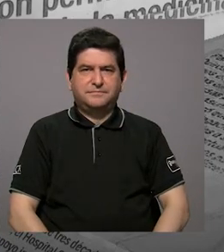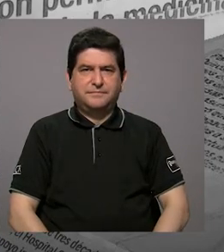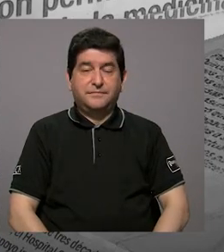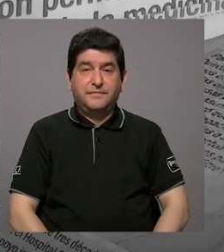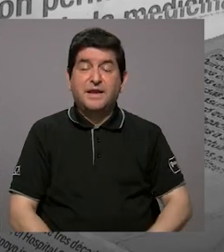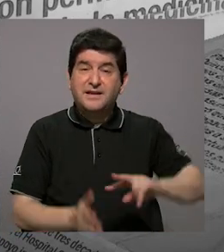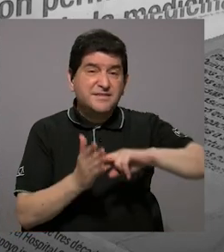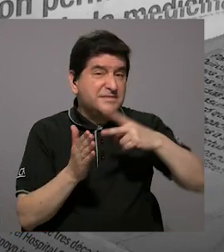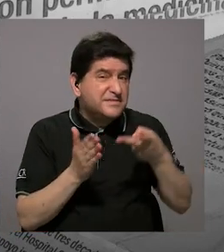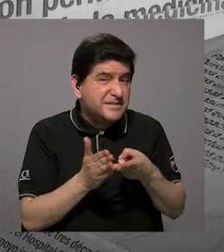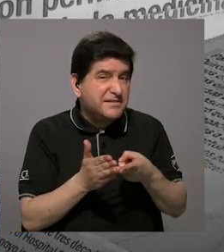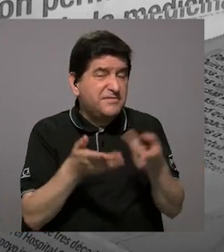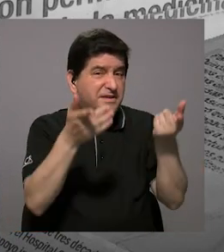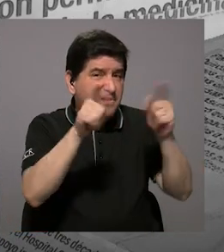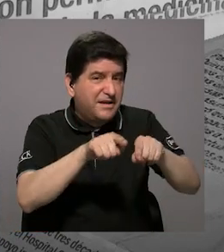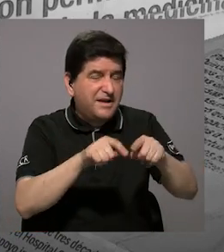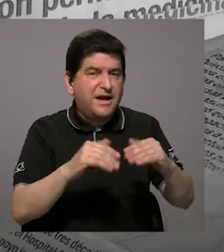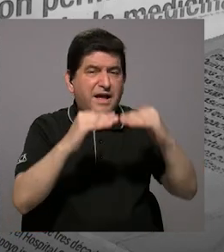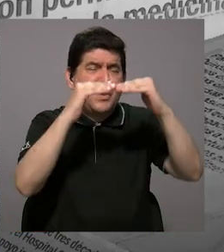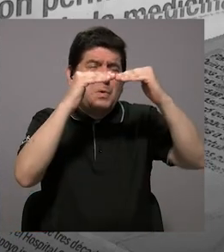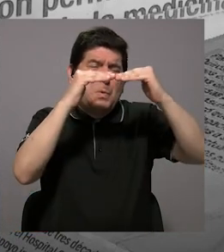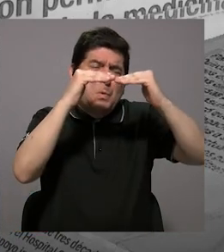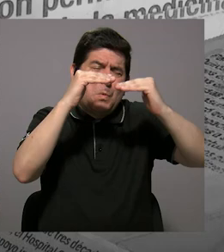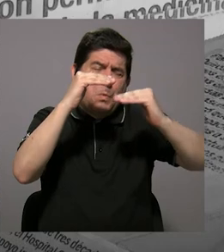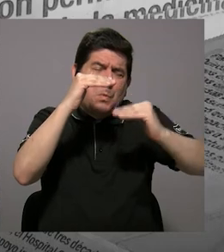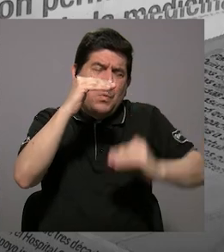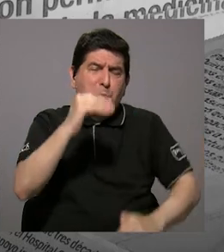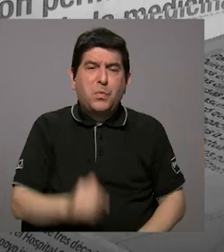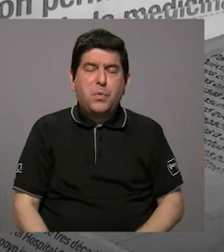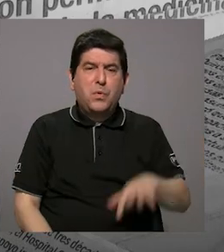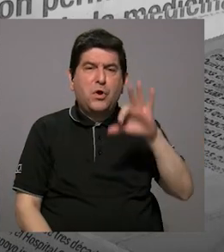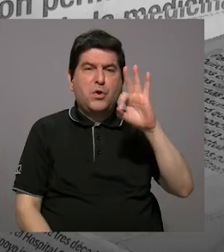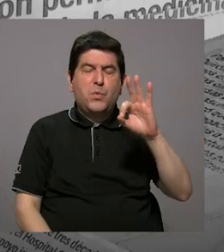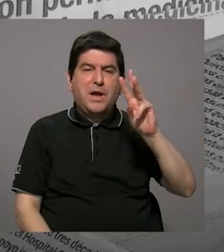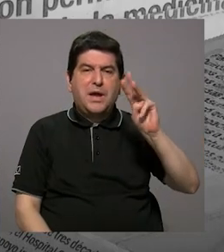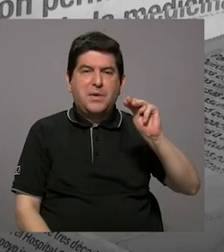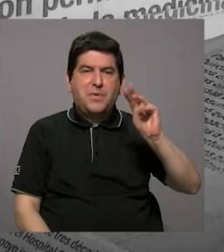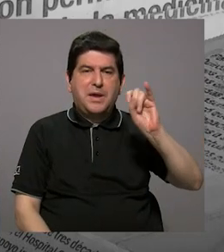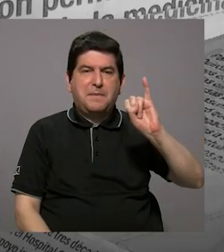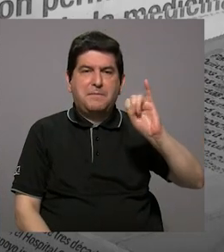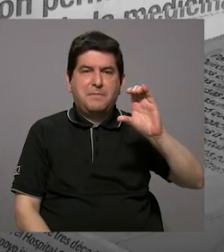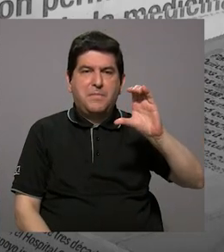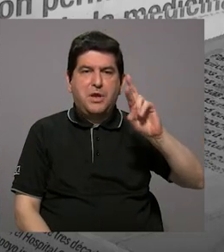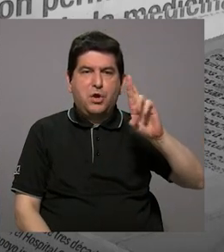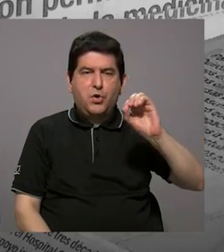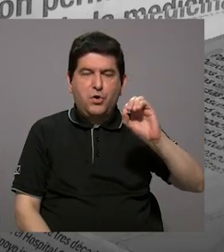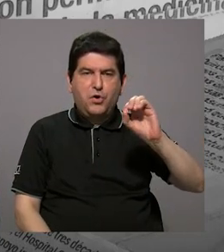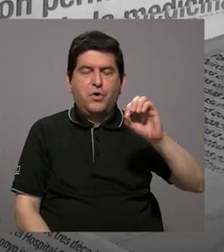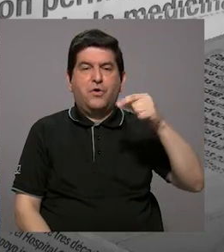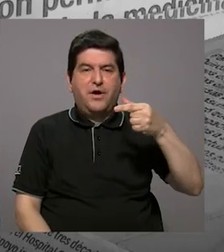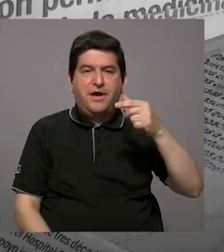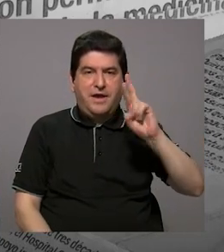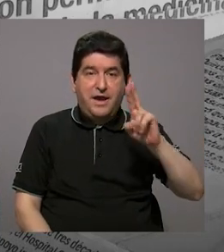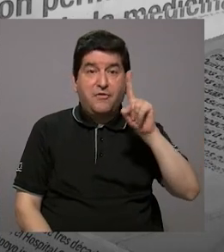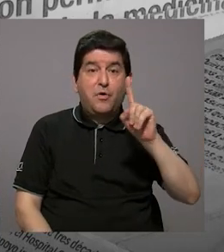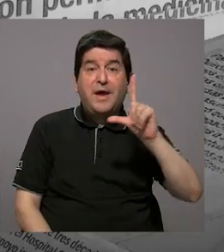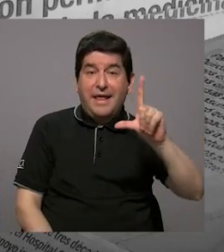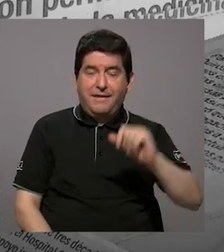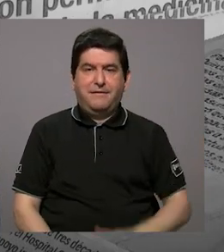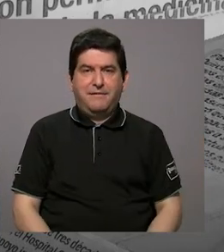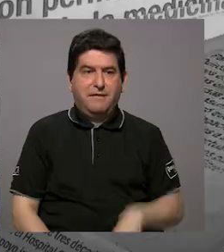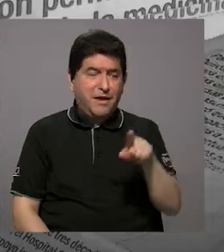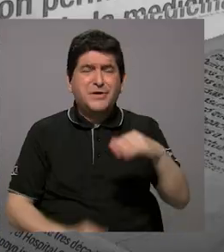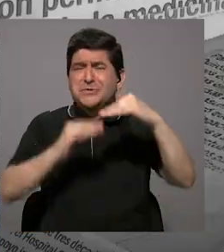Estamos hablando en este caso de niveles por debajo de 9 microgramos por litro, que ya es una concentración